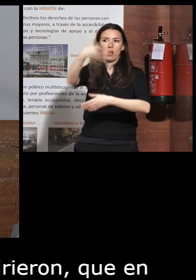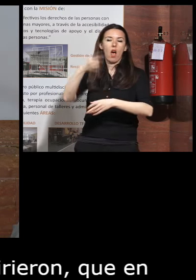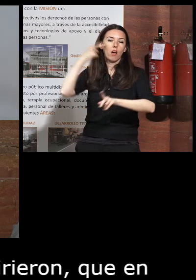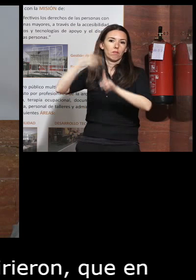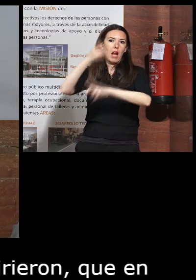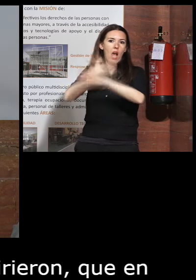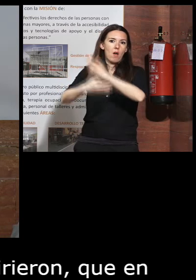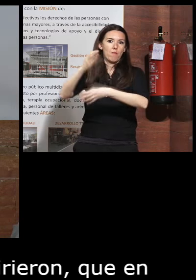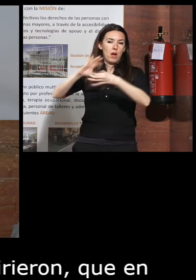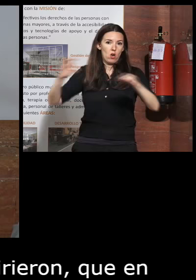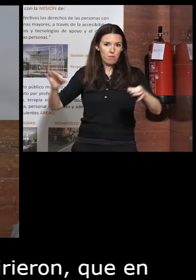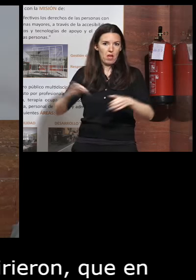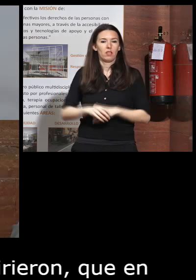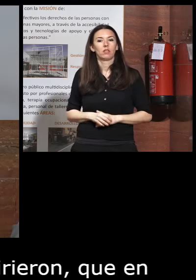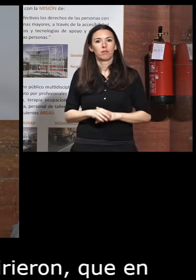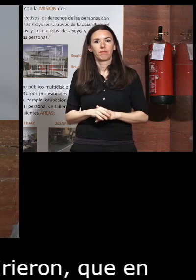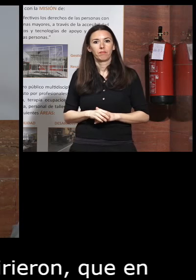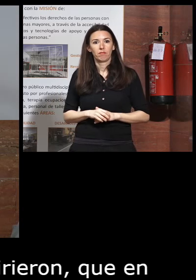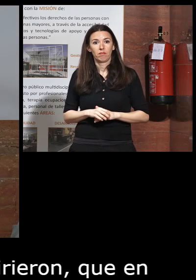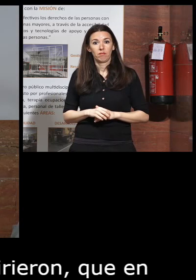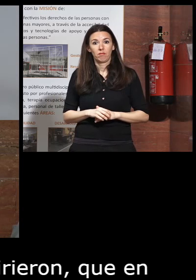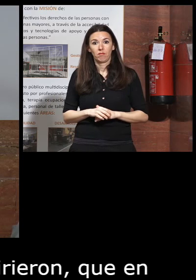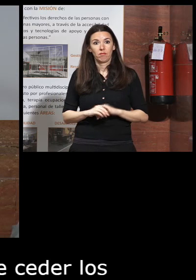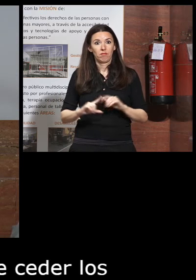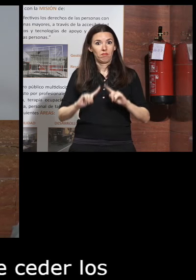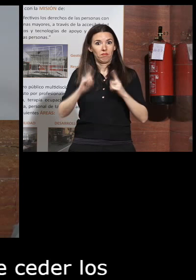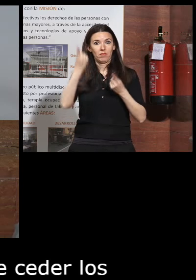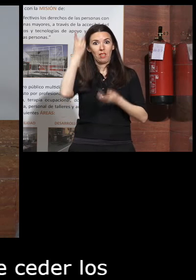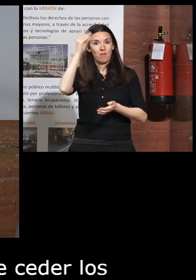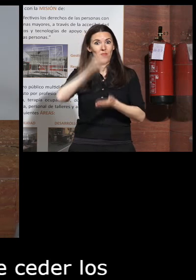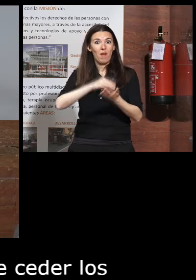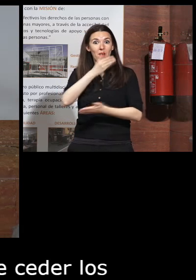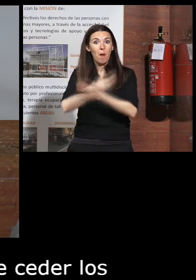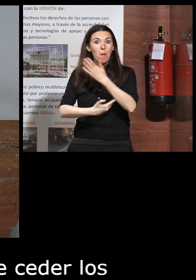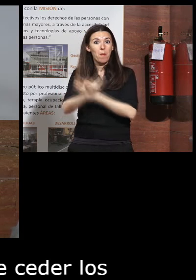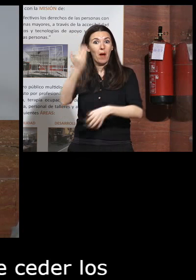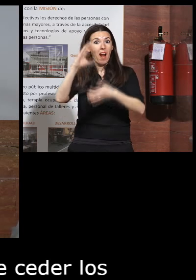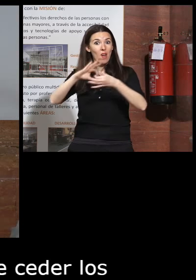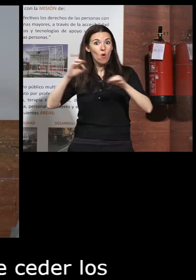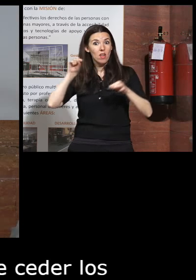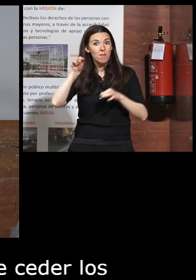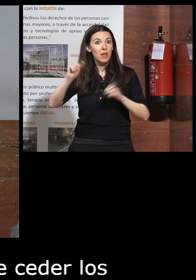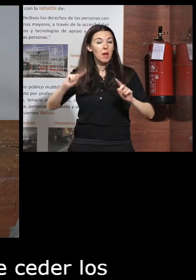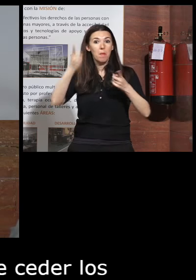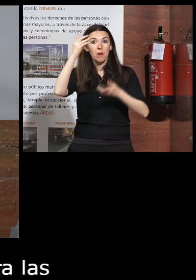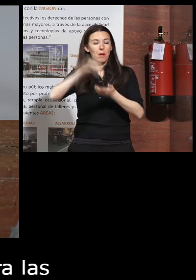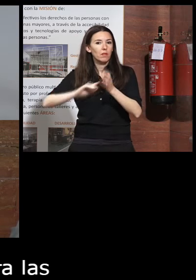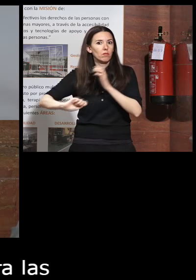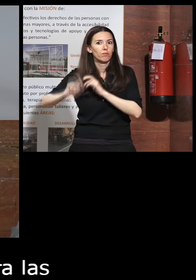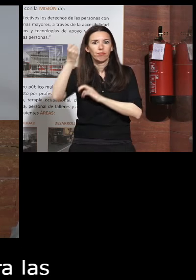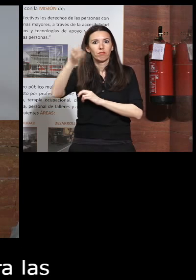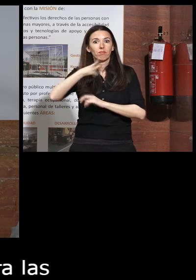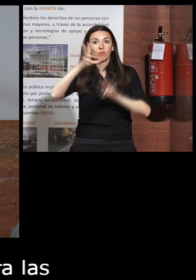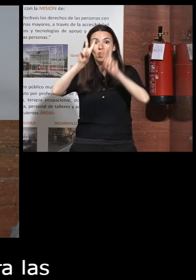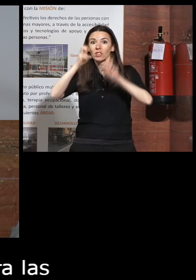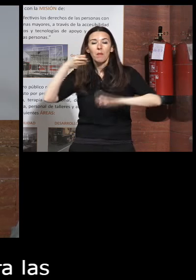paraolimpiadas y eso fue la primera vez que en las paraolimpiadas hubo un éxito tremendo en cuanto al